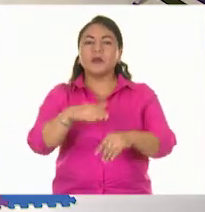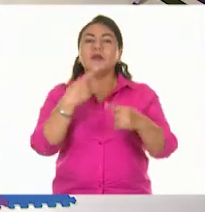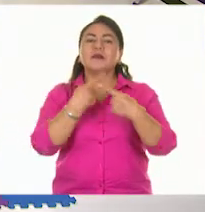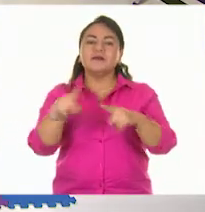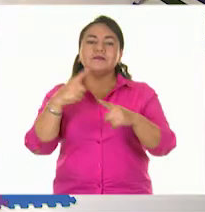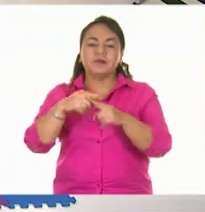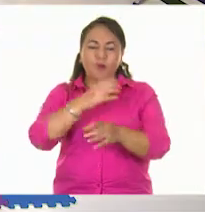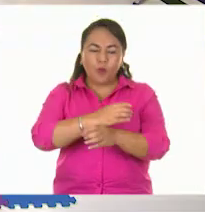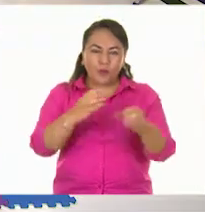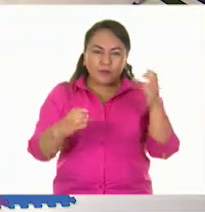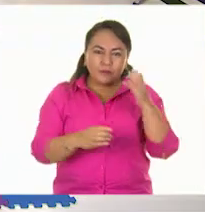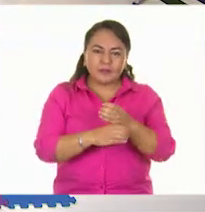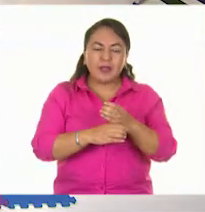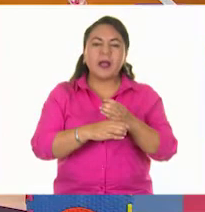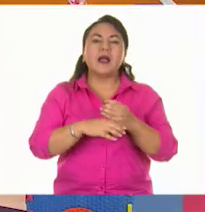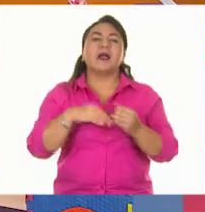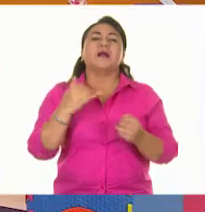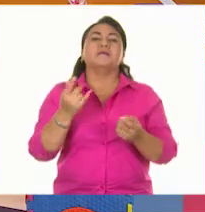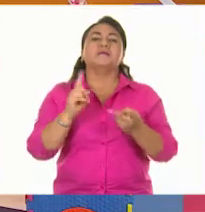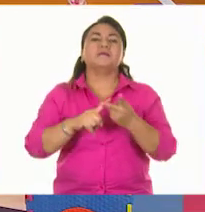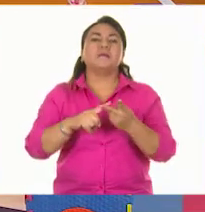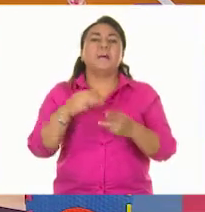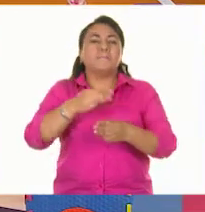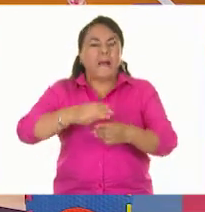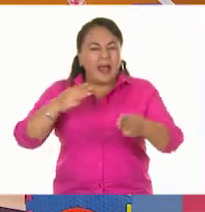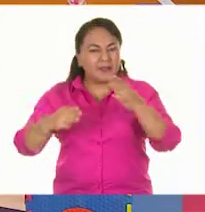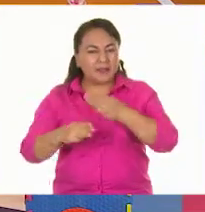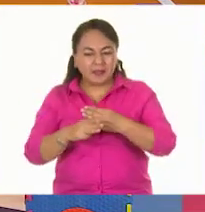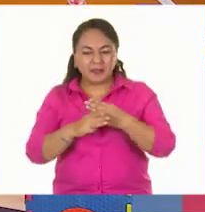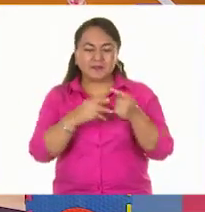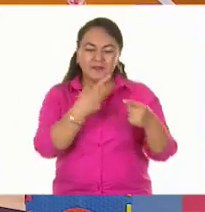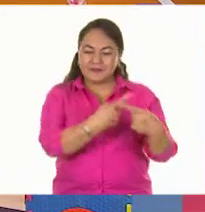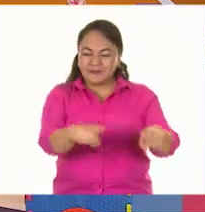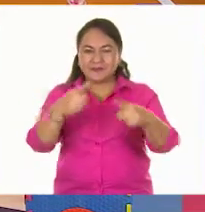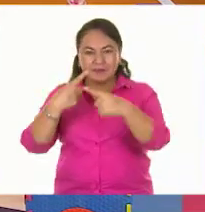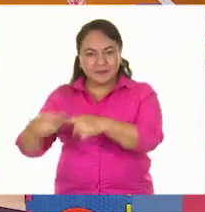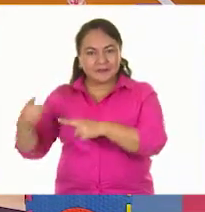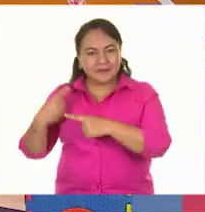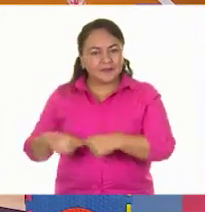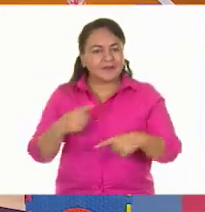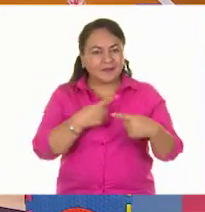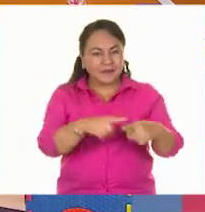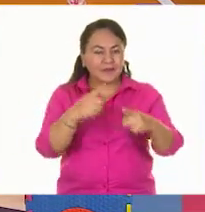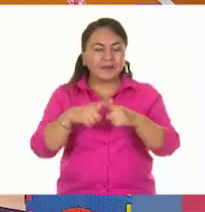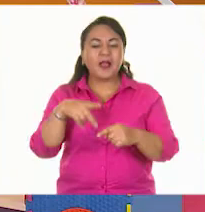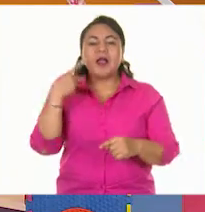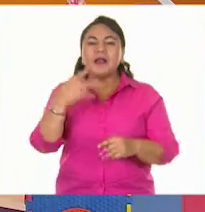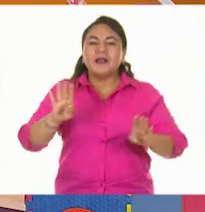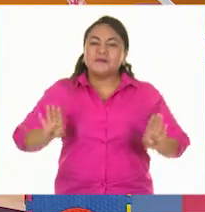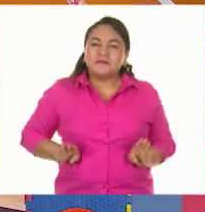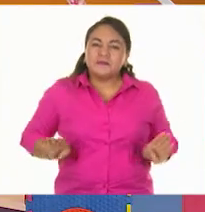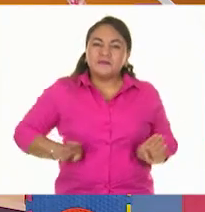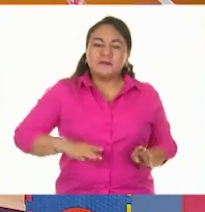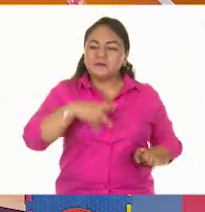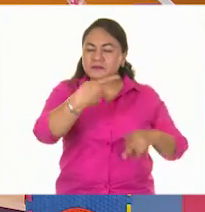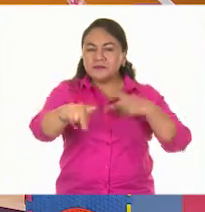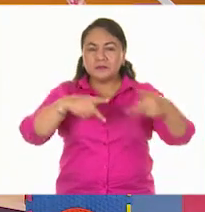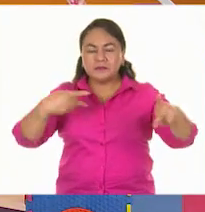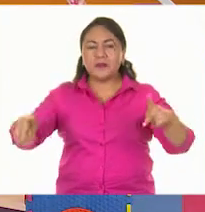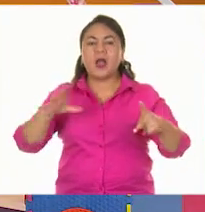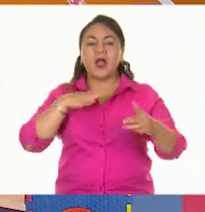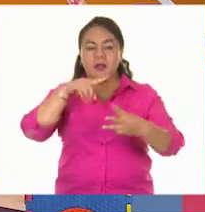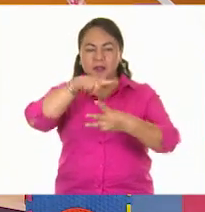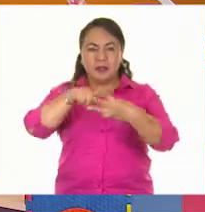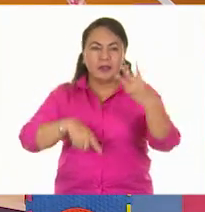objetos y la materia. Hemos identificado que, de acuerdo a las características de la materia, podemos distinguir